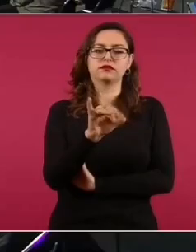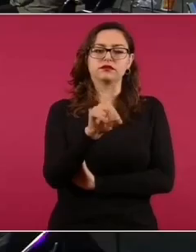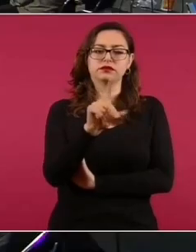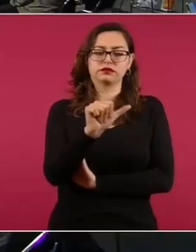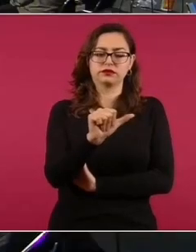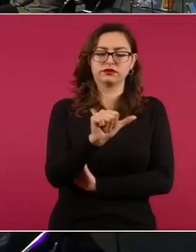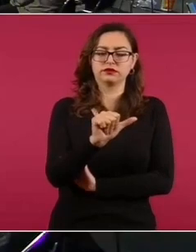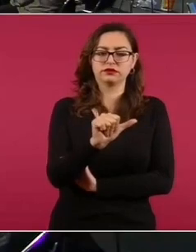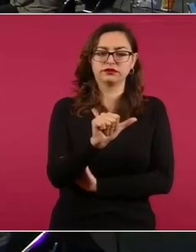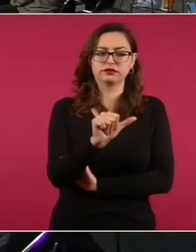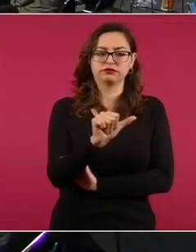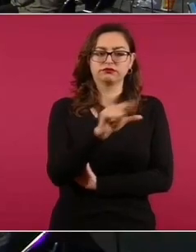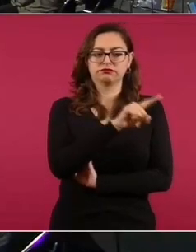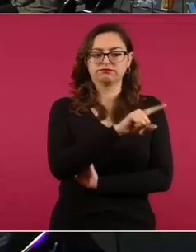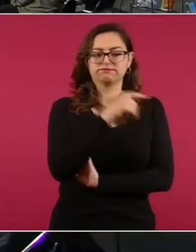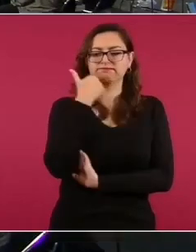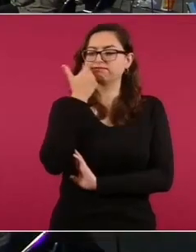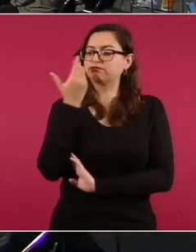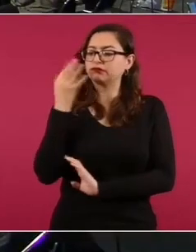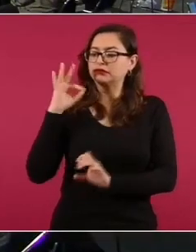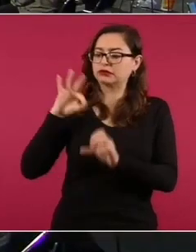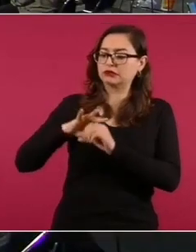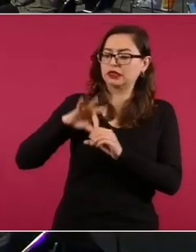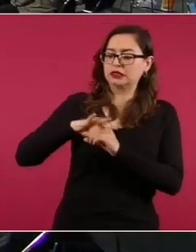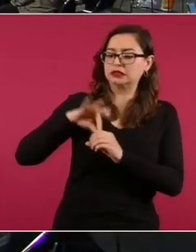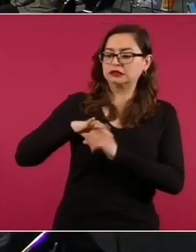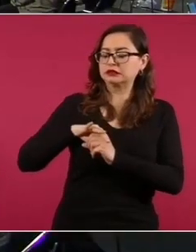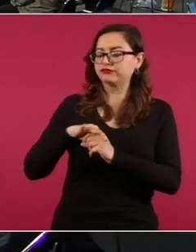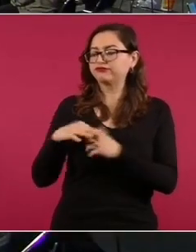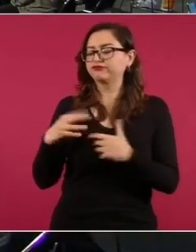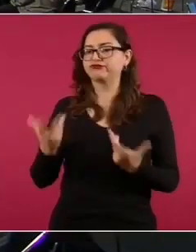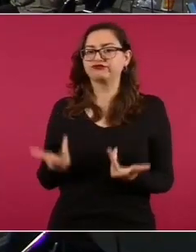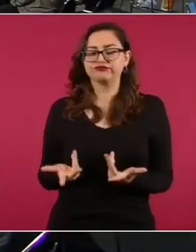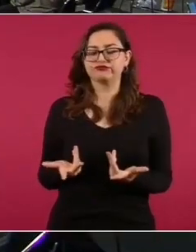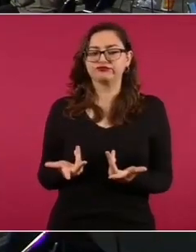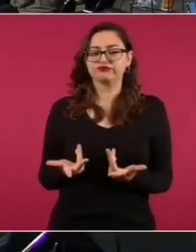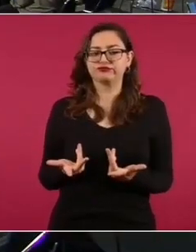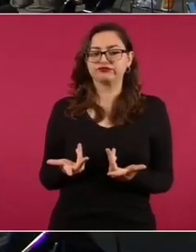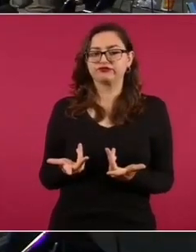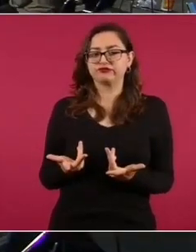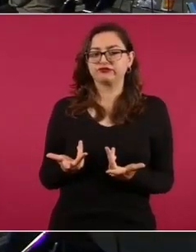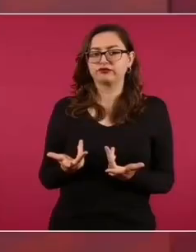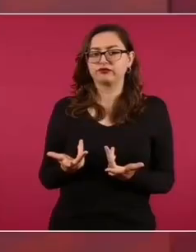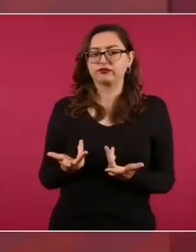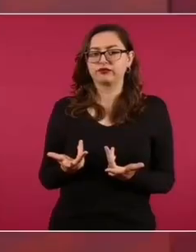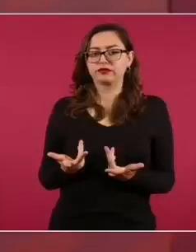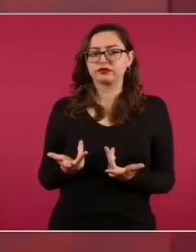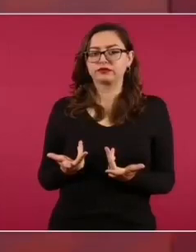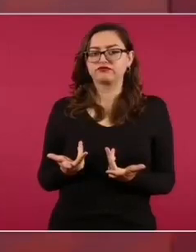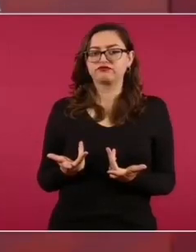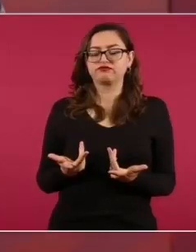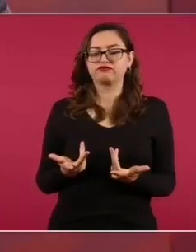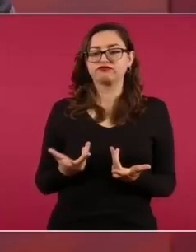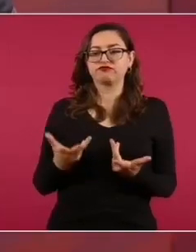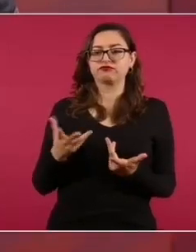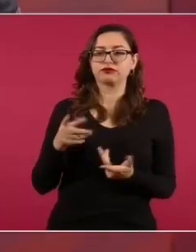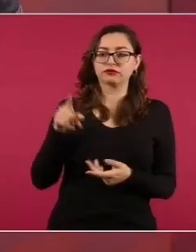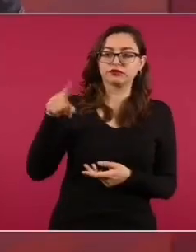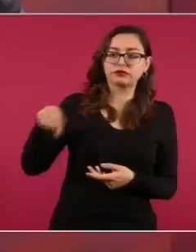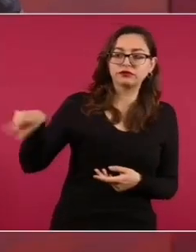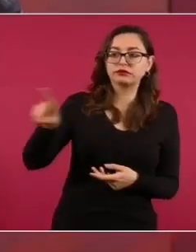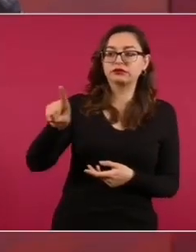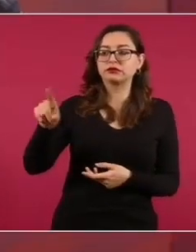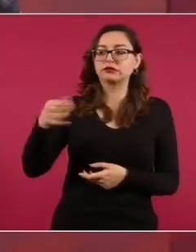quiere obtener votos, en particular los votos de los productores de